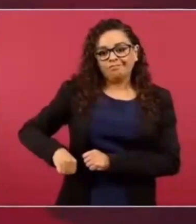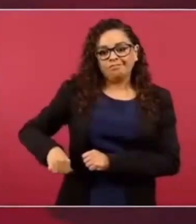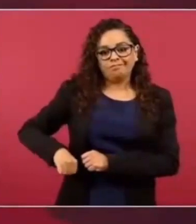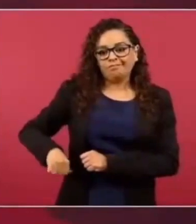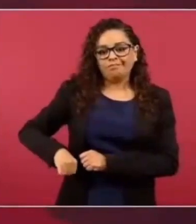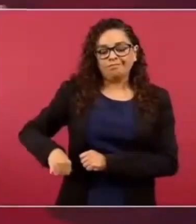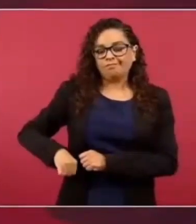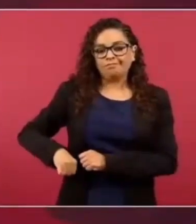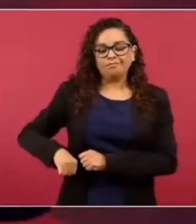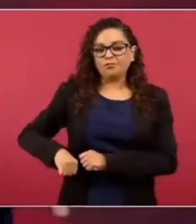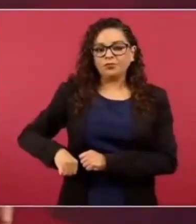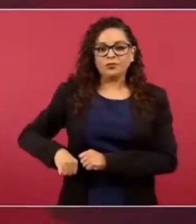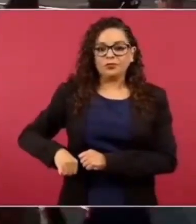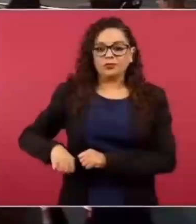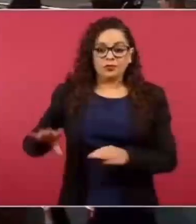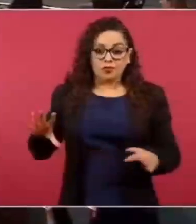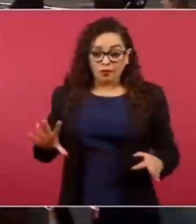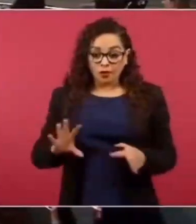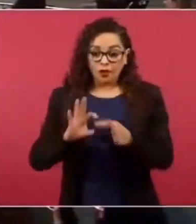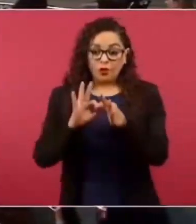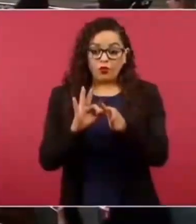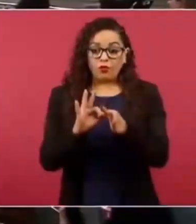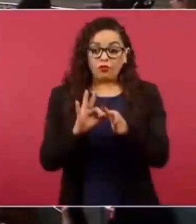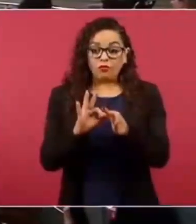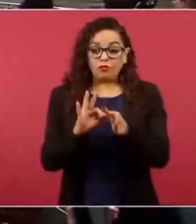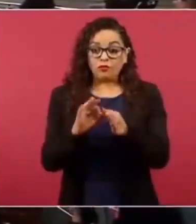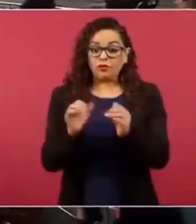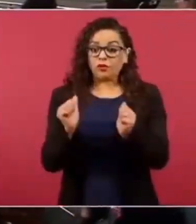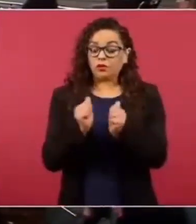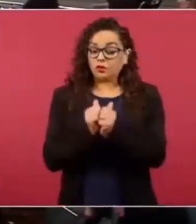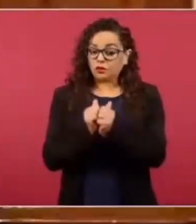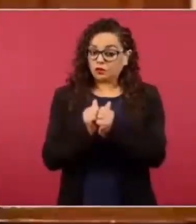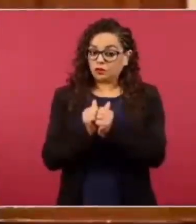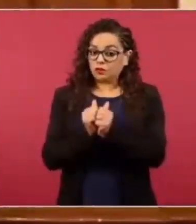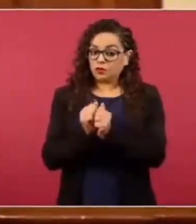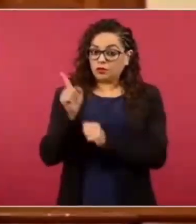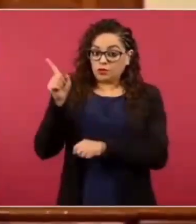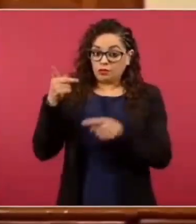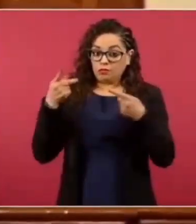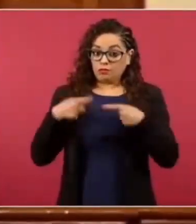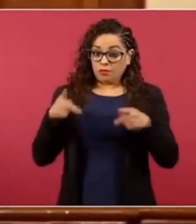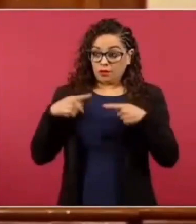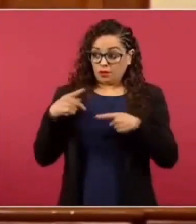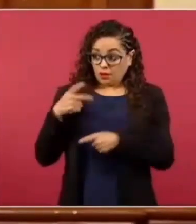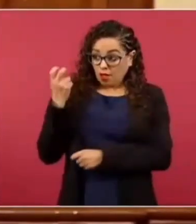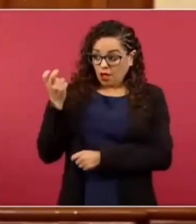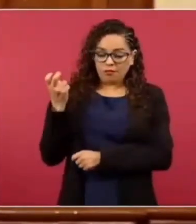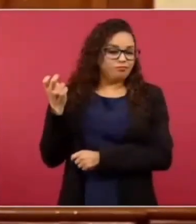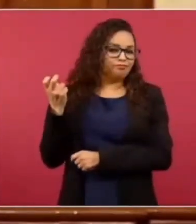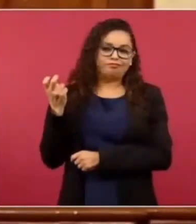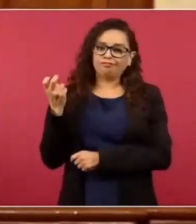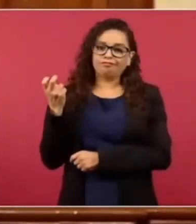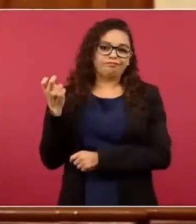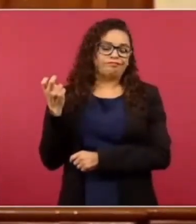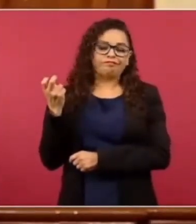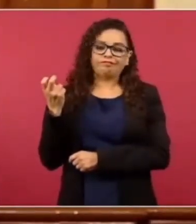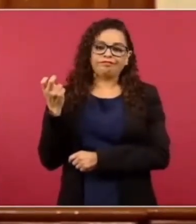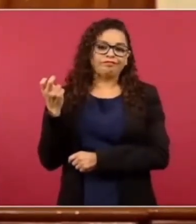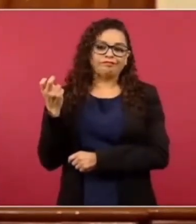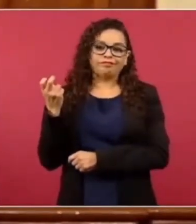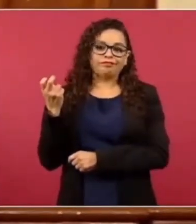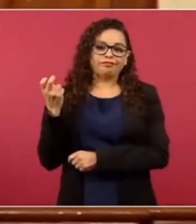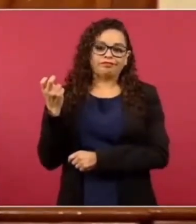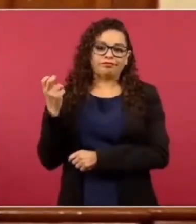Ni con estas personas que se vincularon a